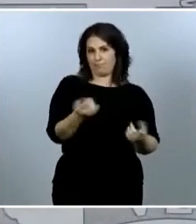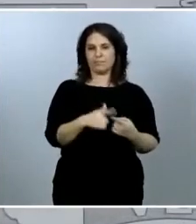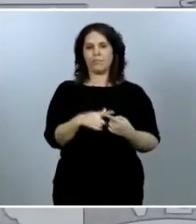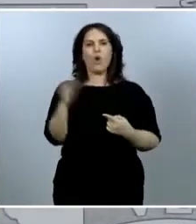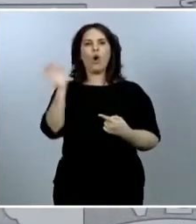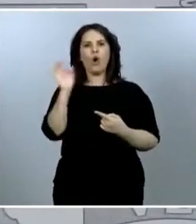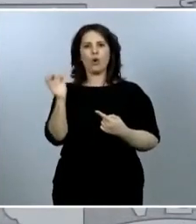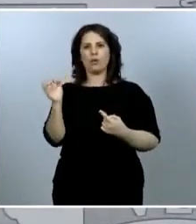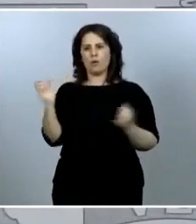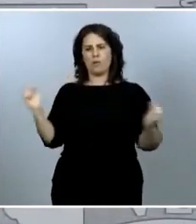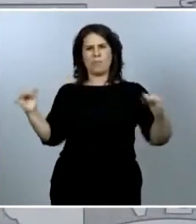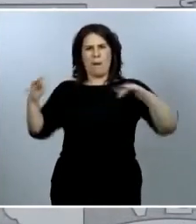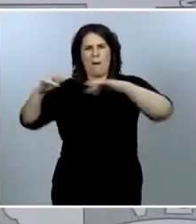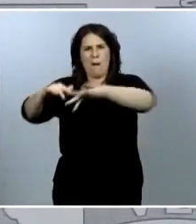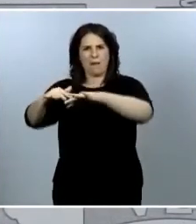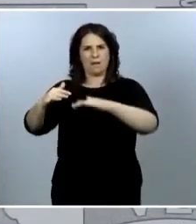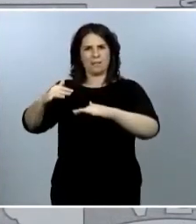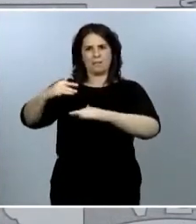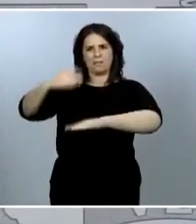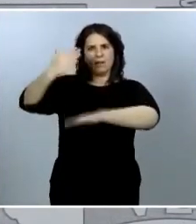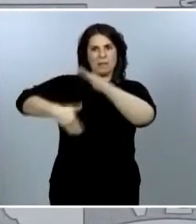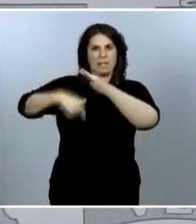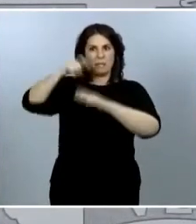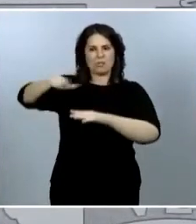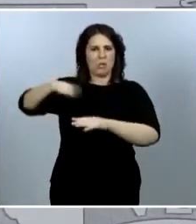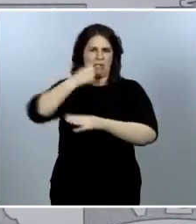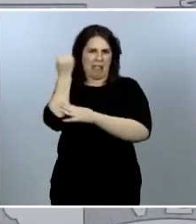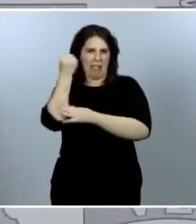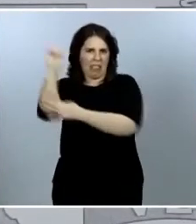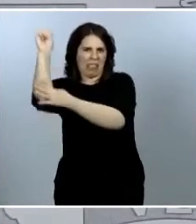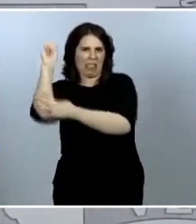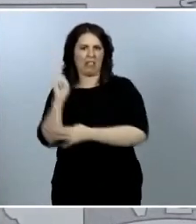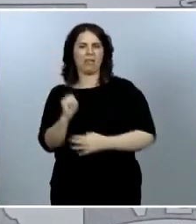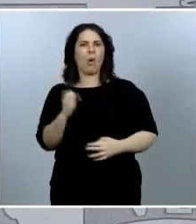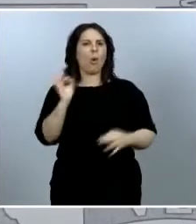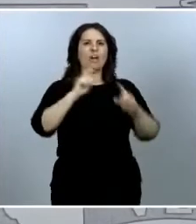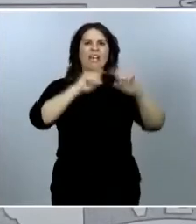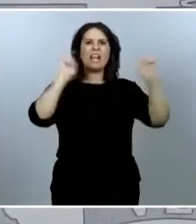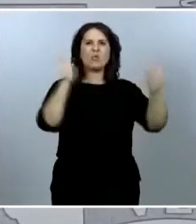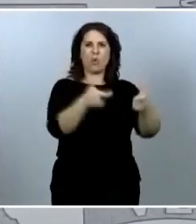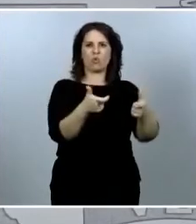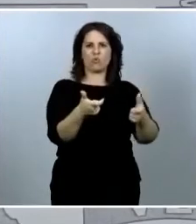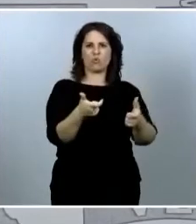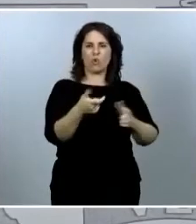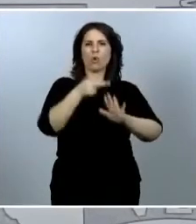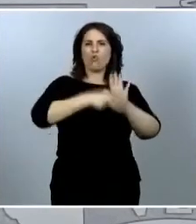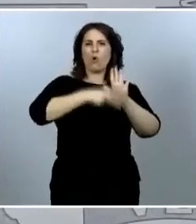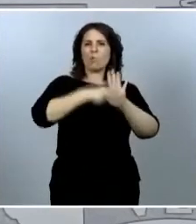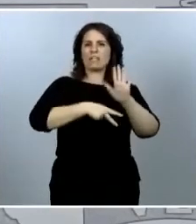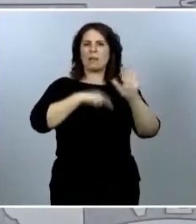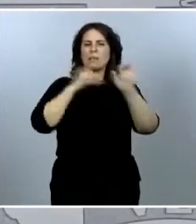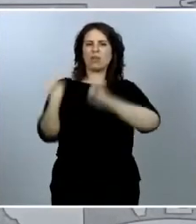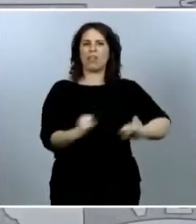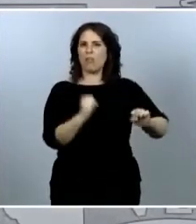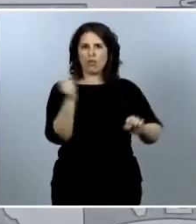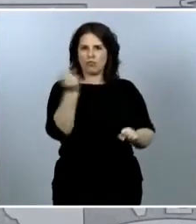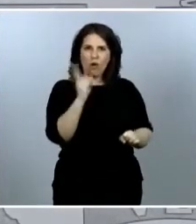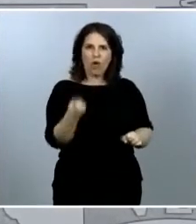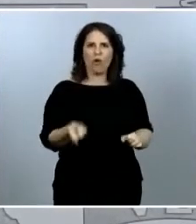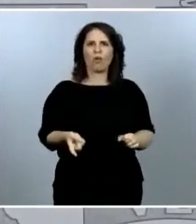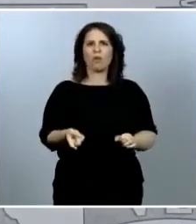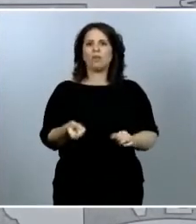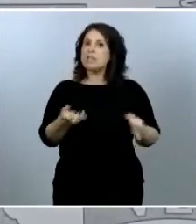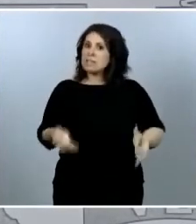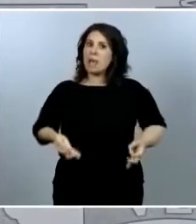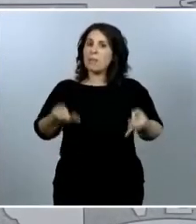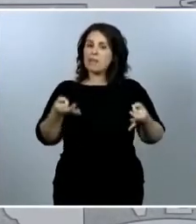permitido en cada frase, en cada fase, mejor dicho, una reunión sin seguir las normas de protección. Cada cual puede